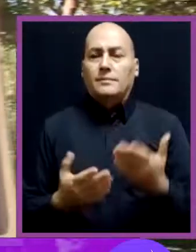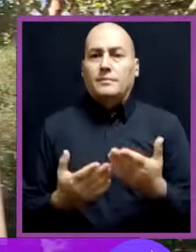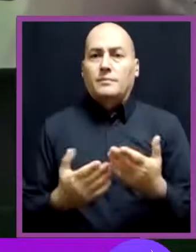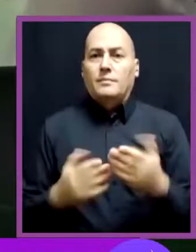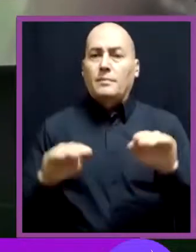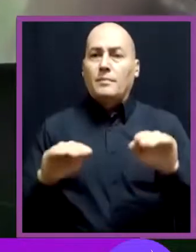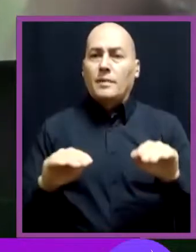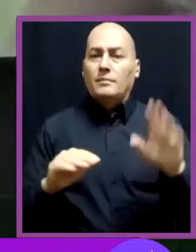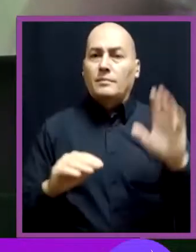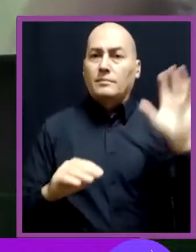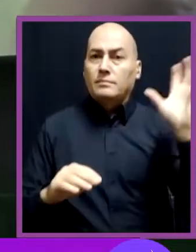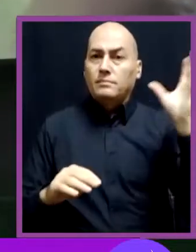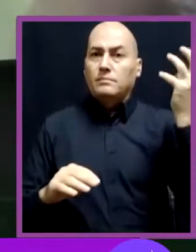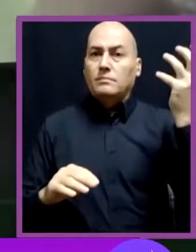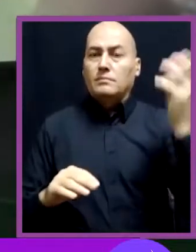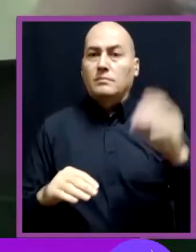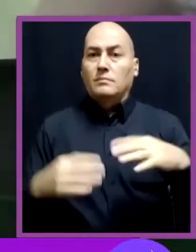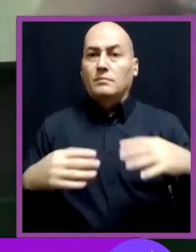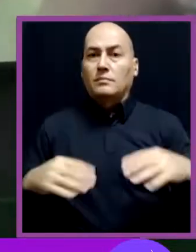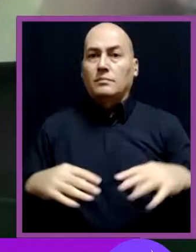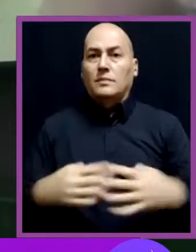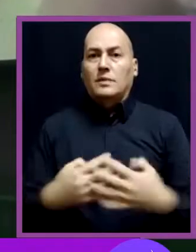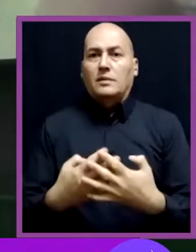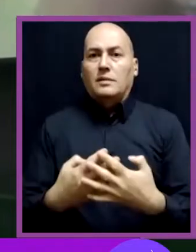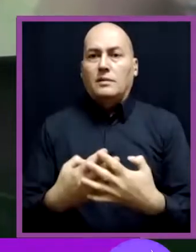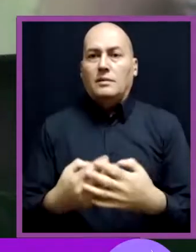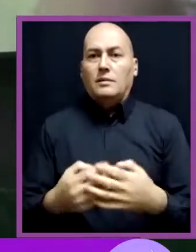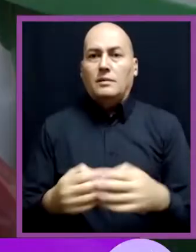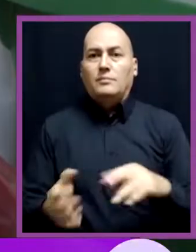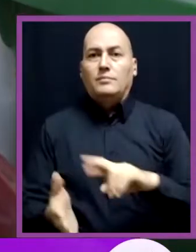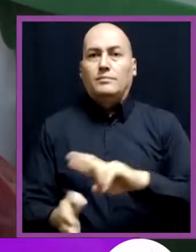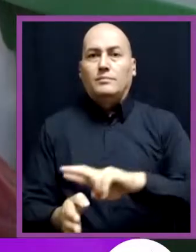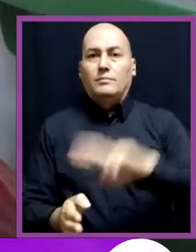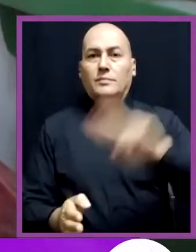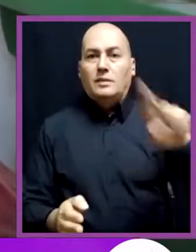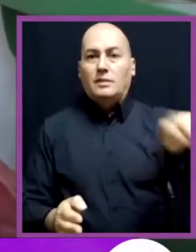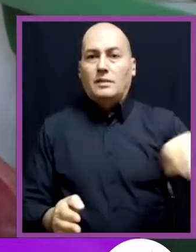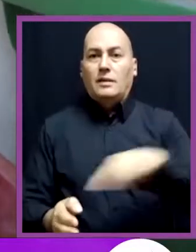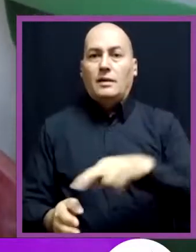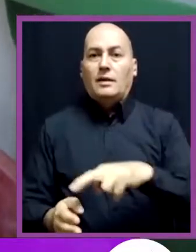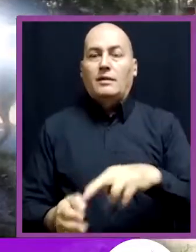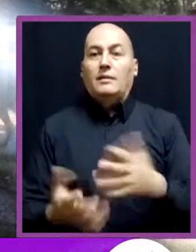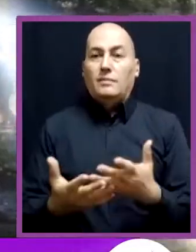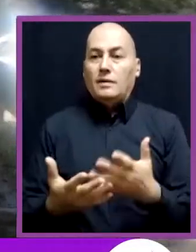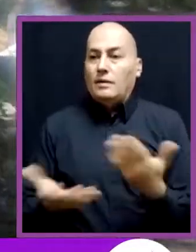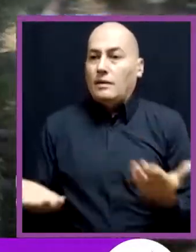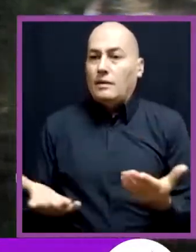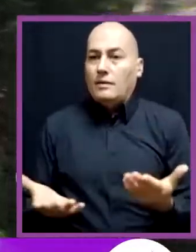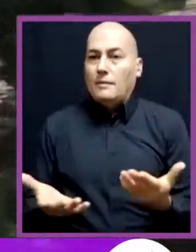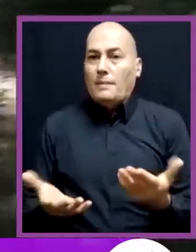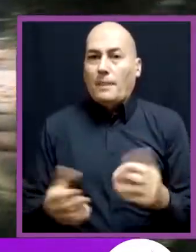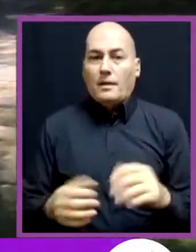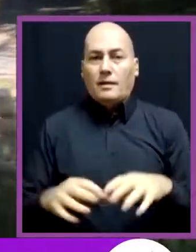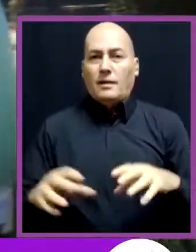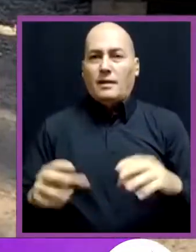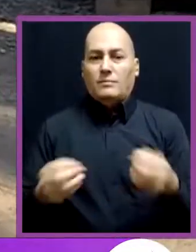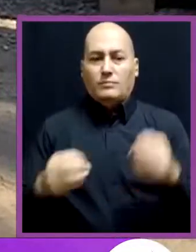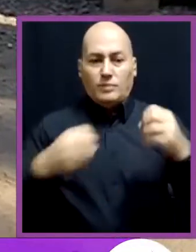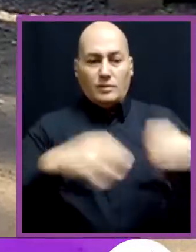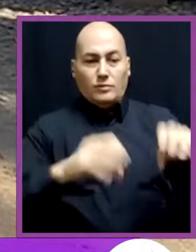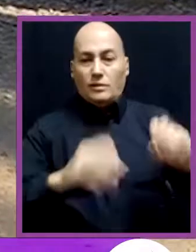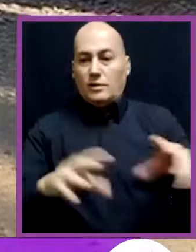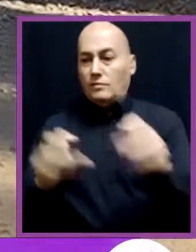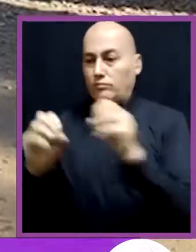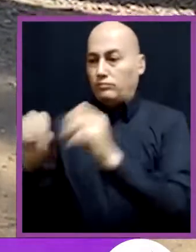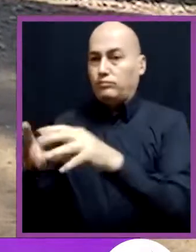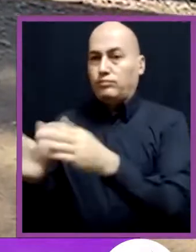ítem destacamos nuestra nueva red comunal de reciclaje que nos permitirá gestionar de mejor manera nuestros residuos.